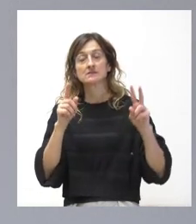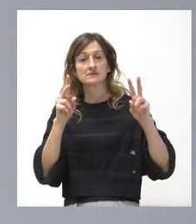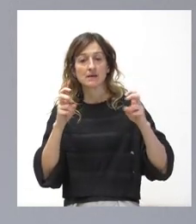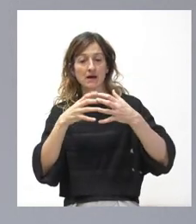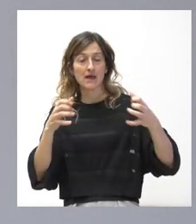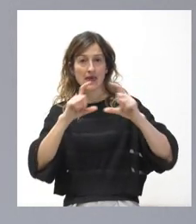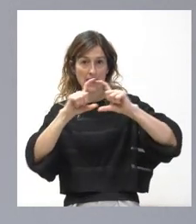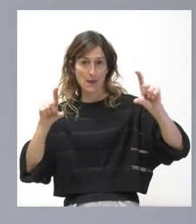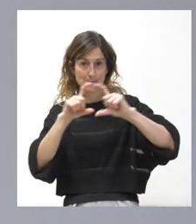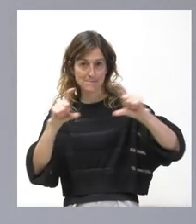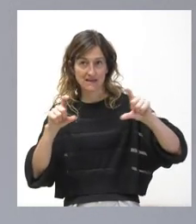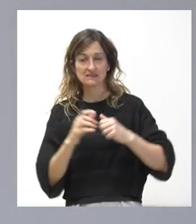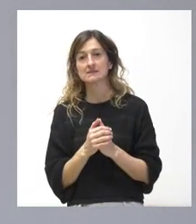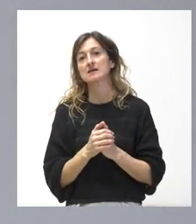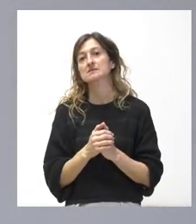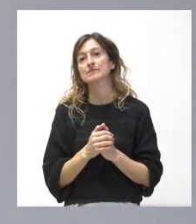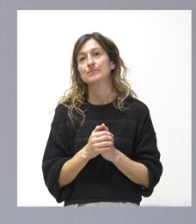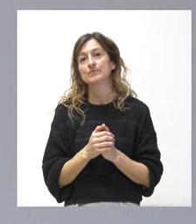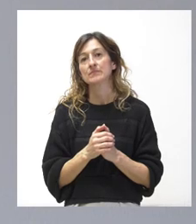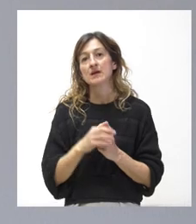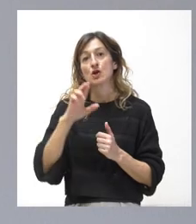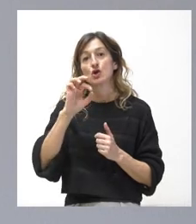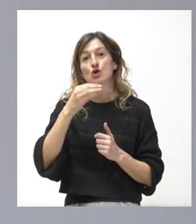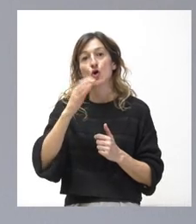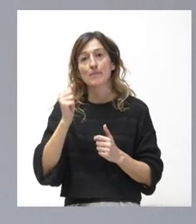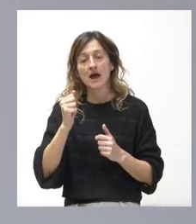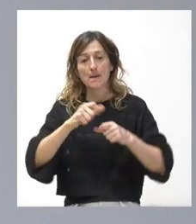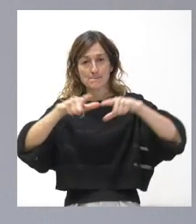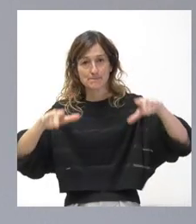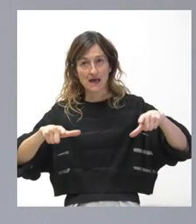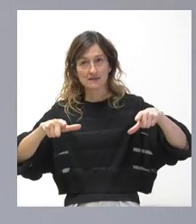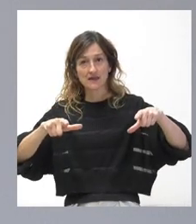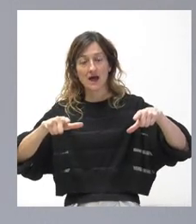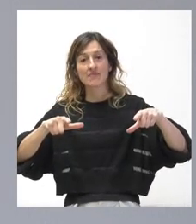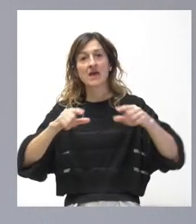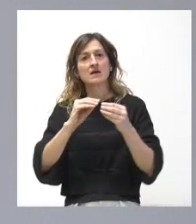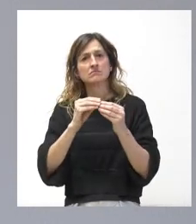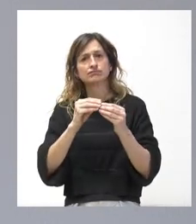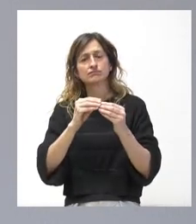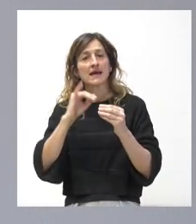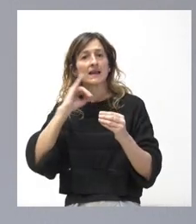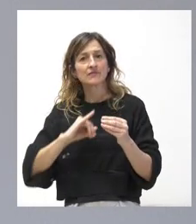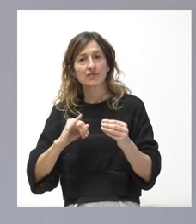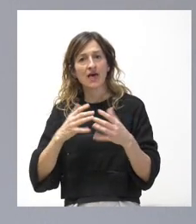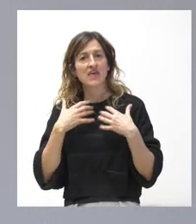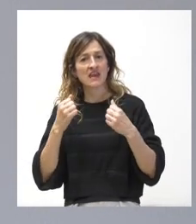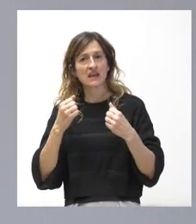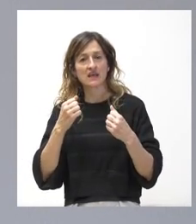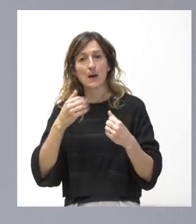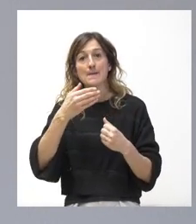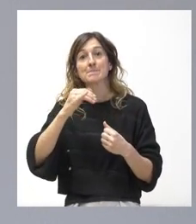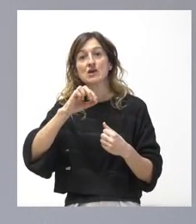empresas que van a implantar en la Arroba una planta de generación de energía eléctrica con biomasa,